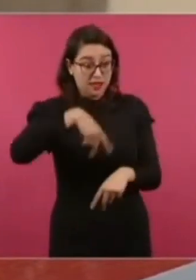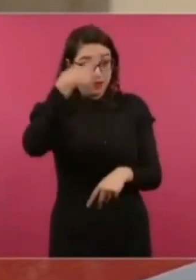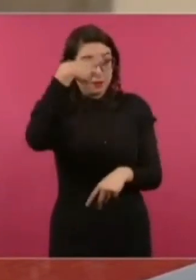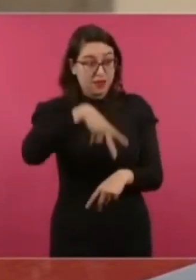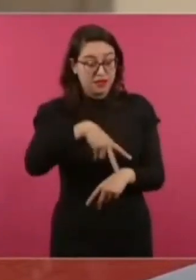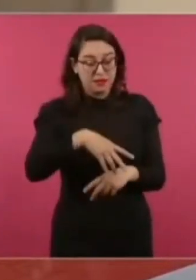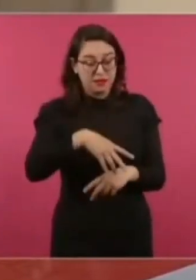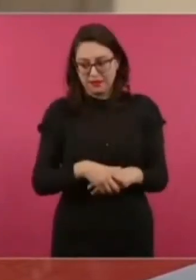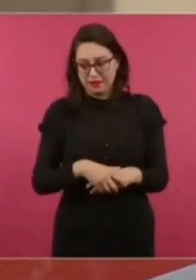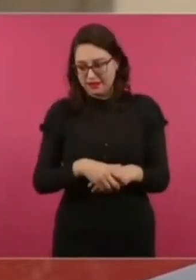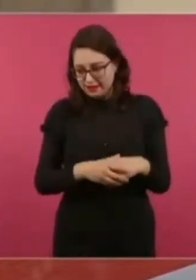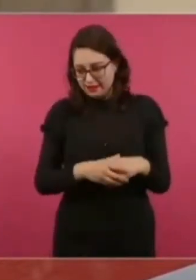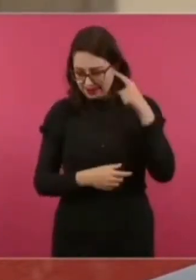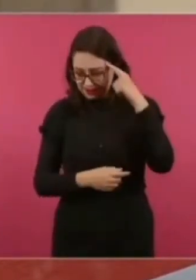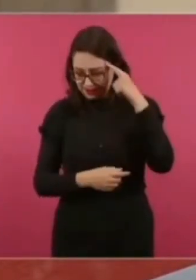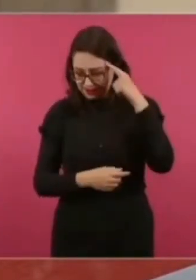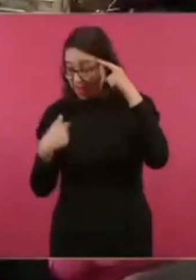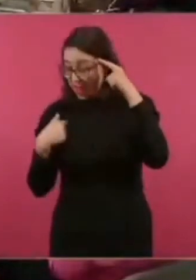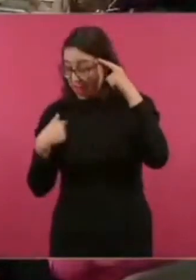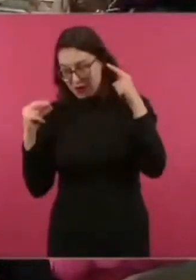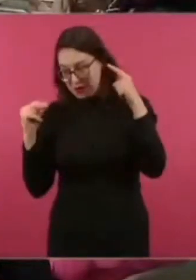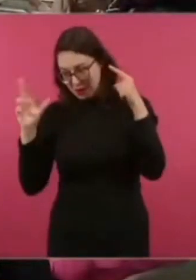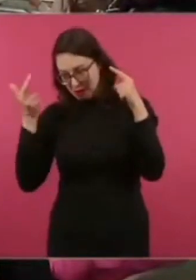Que también iba a la invitación.